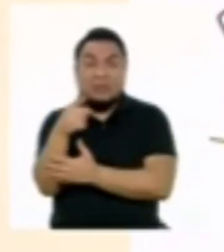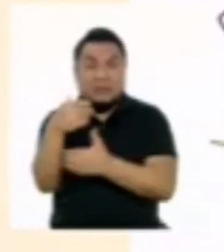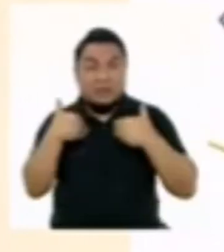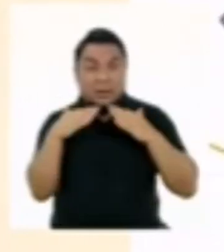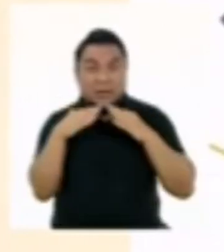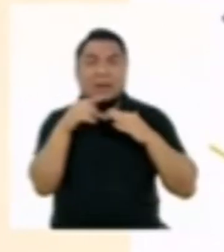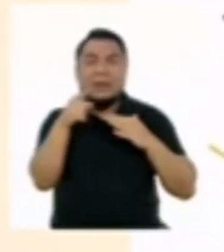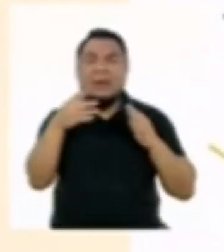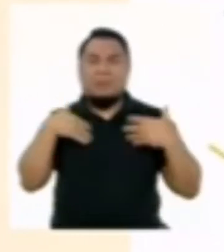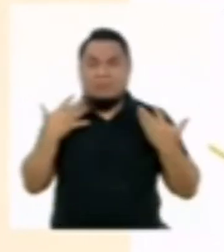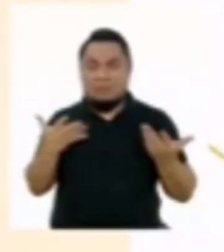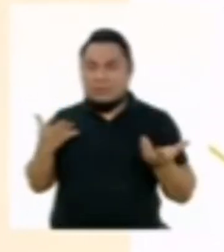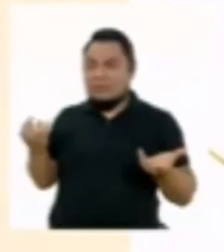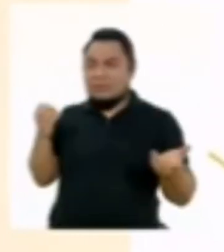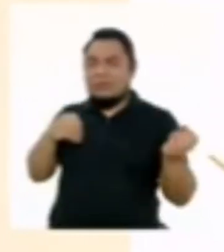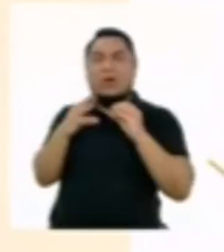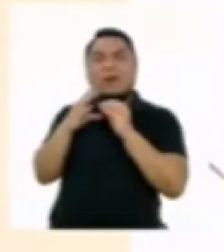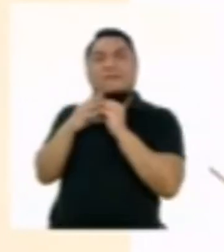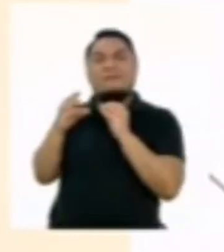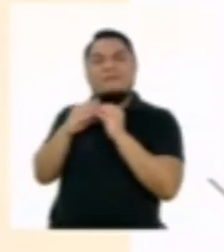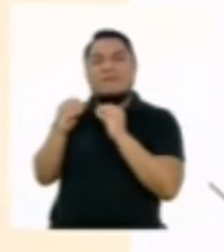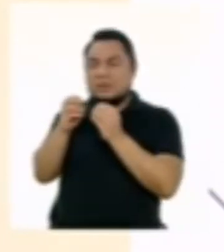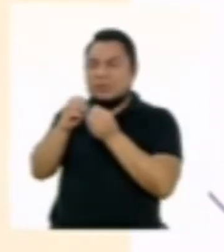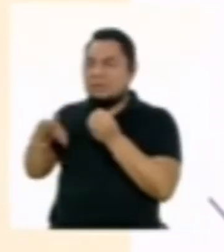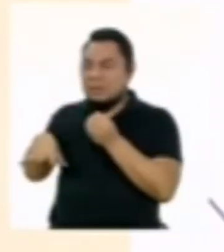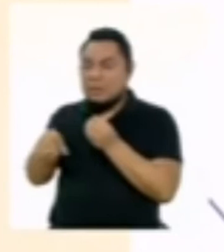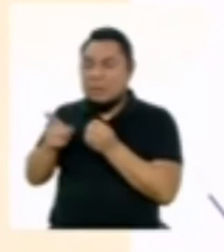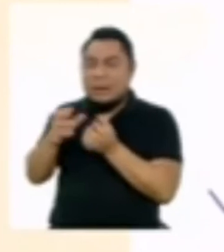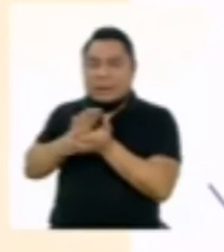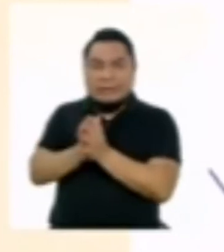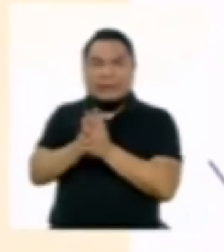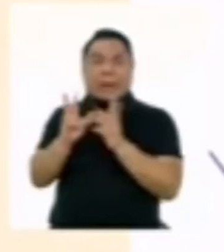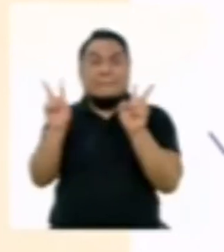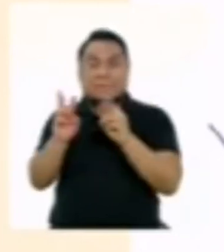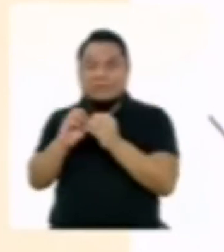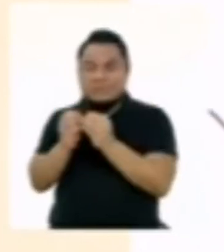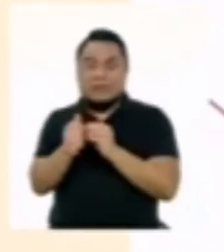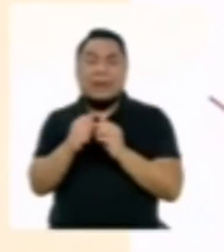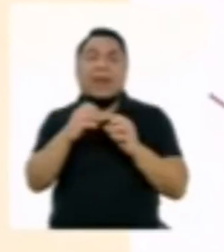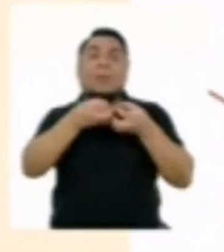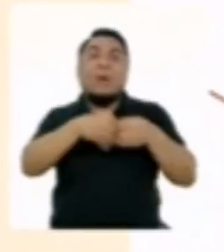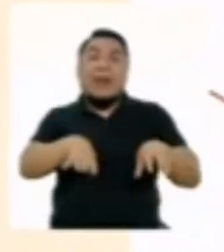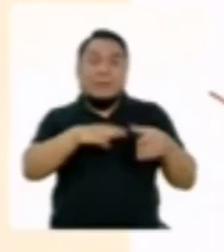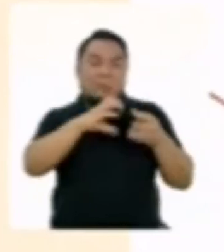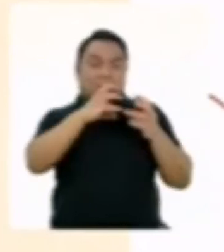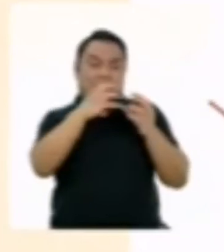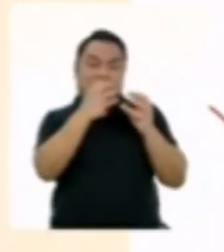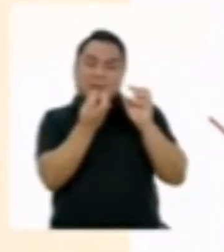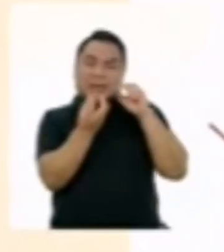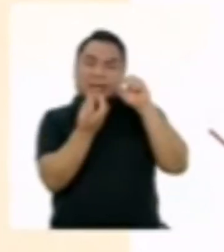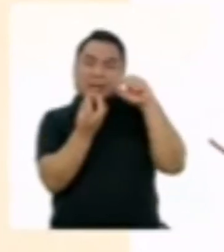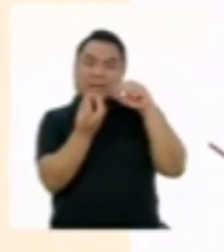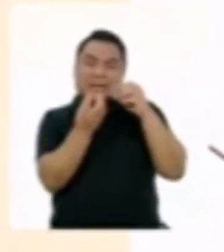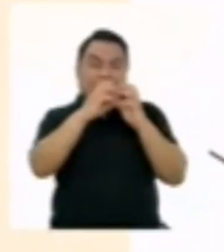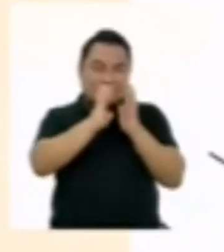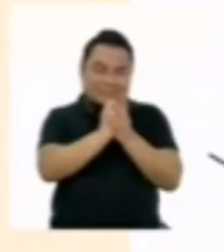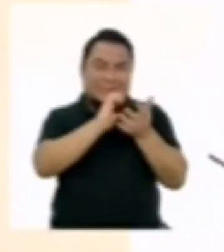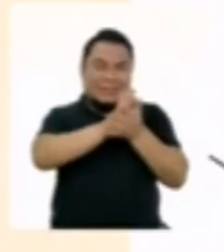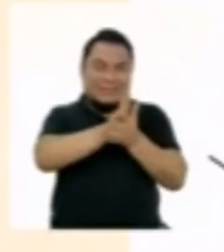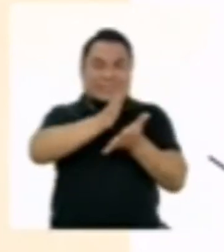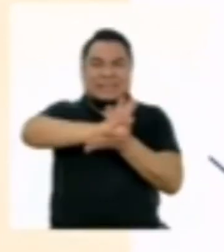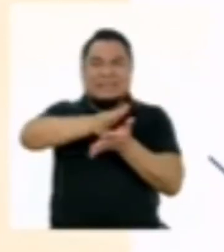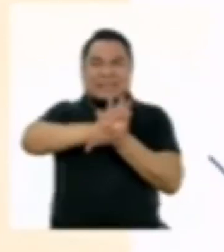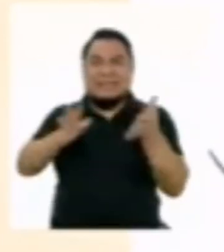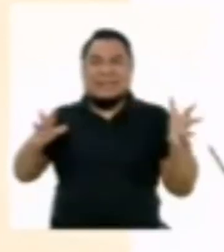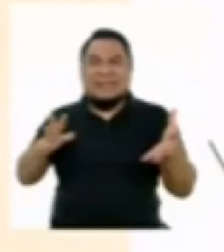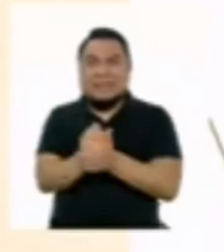la técnica del compostaje. De esa forma, si aprovechan los nutrientes y nuestros desechos,